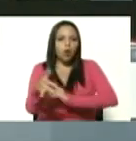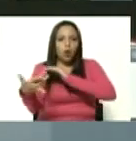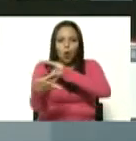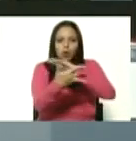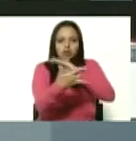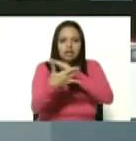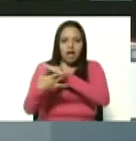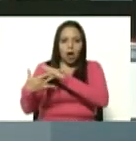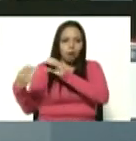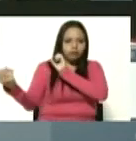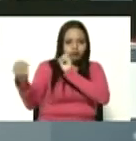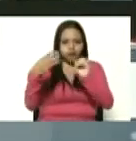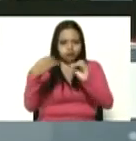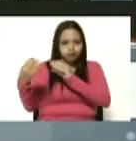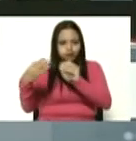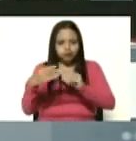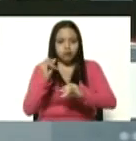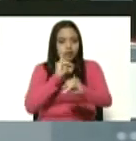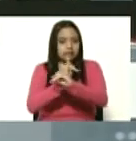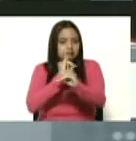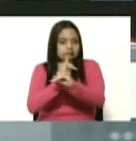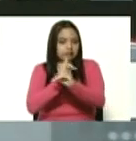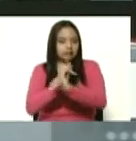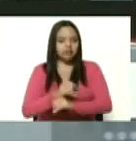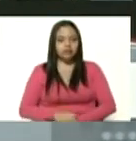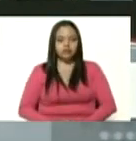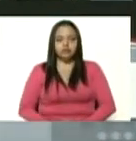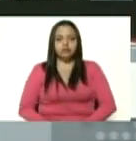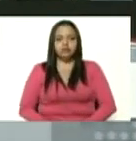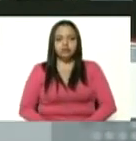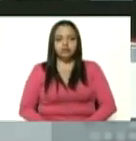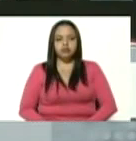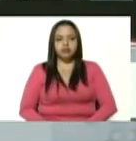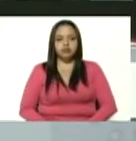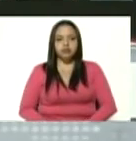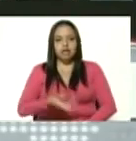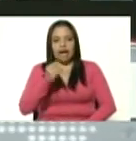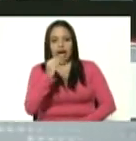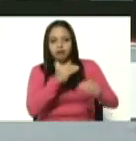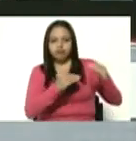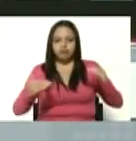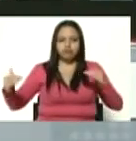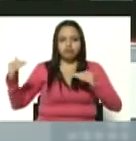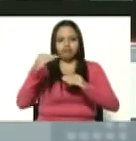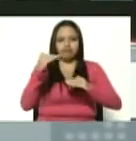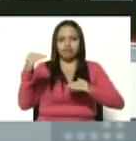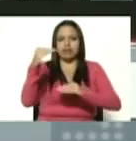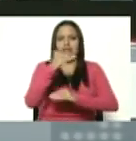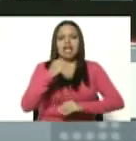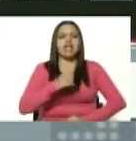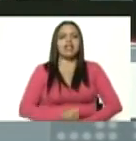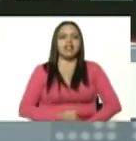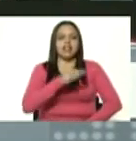videoconferencias, por satélite, hemos ascendido a 34